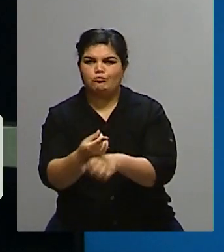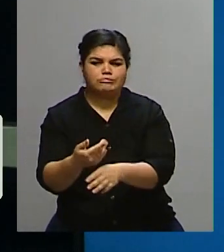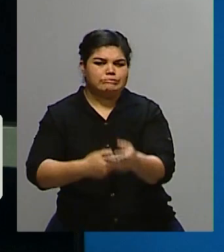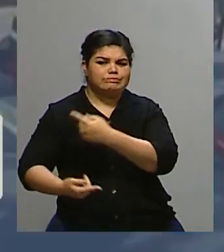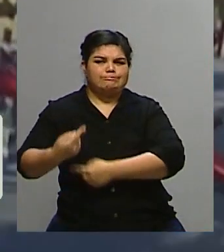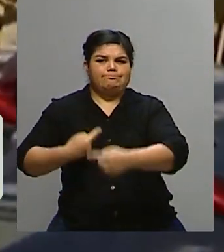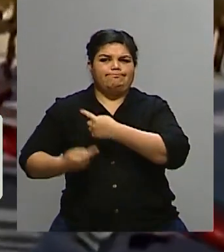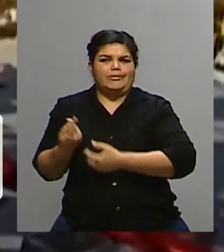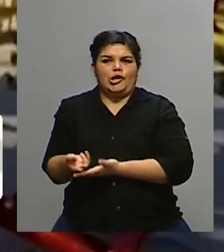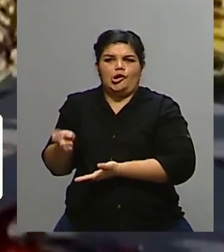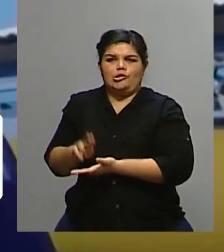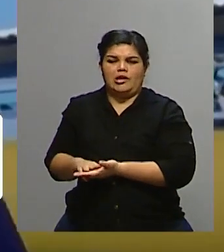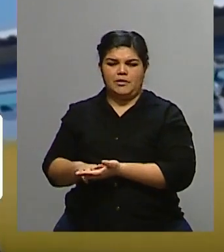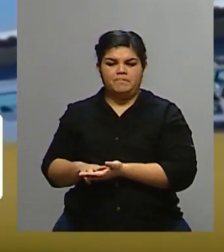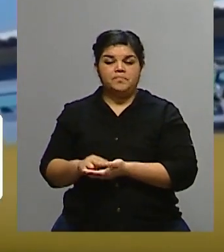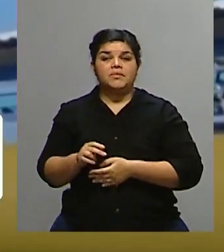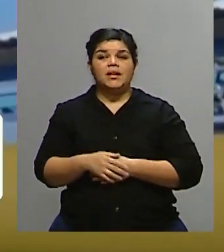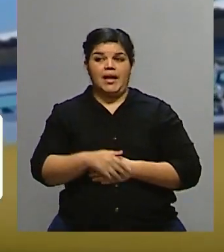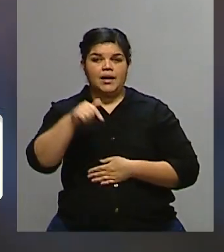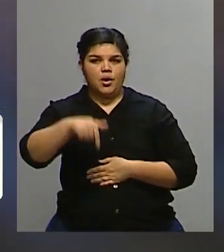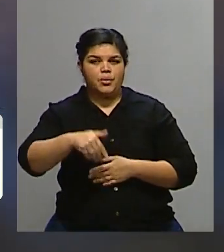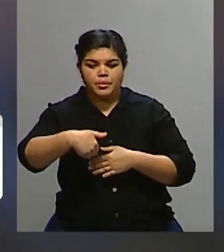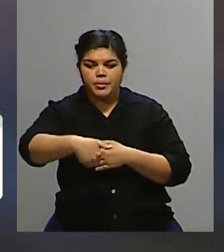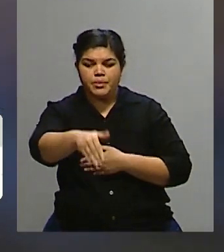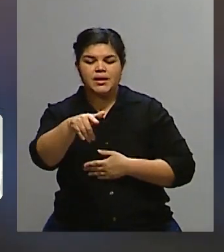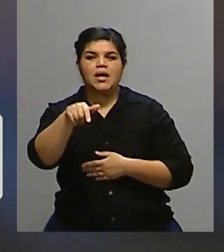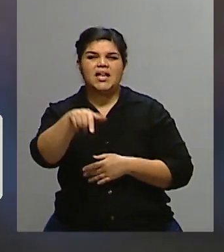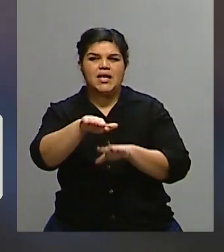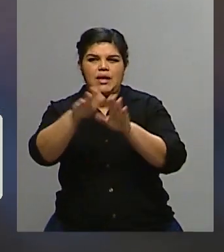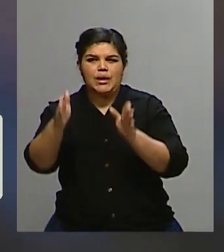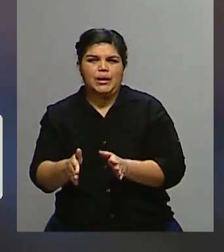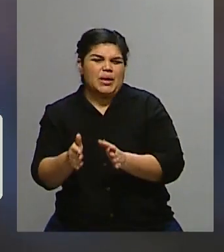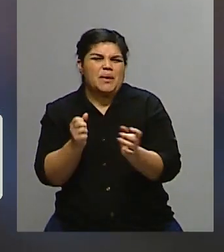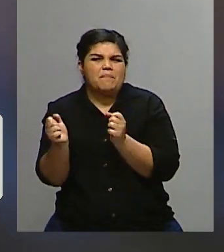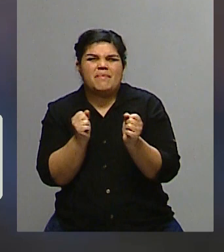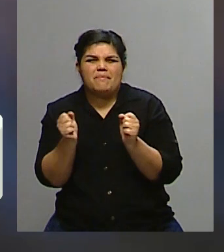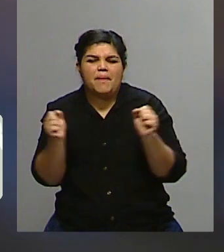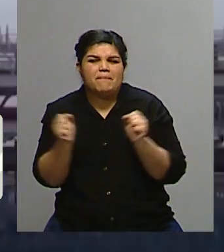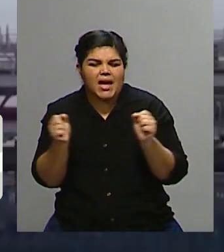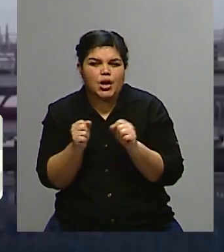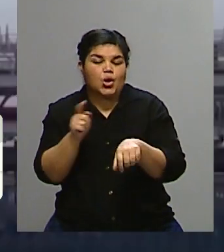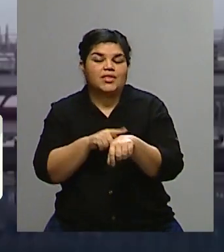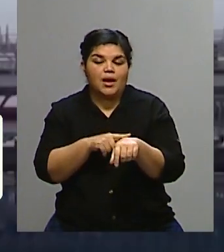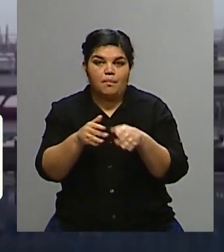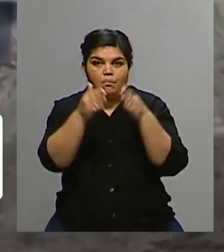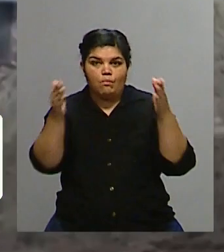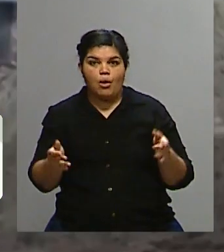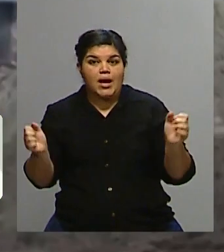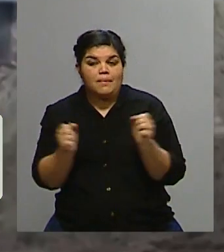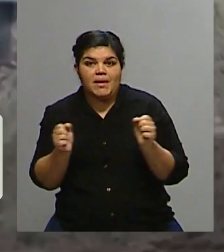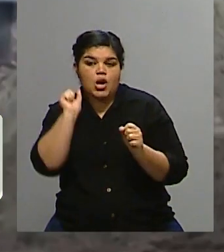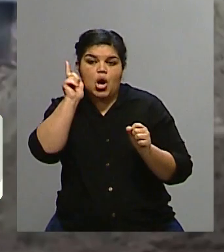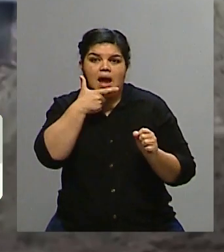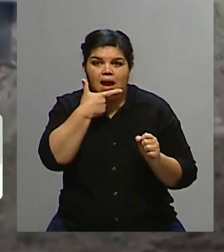de que entienden que van a entrar en recesión en este invierno. Bueno, no es solamente Alemania, el país que se está planteando esa